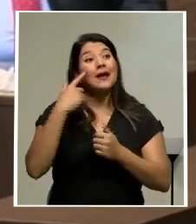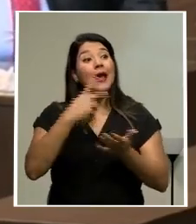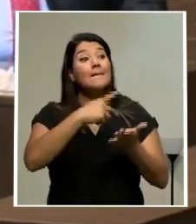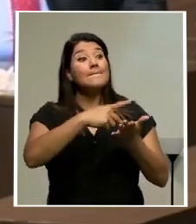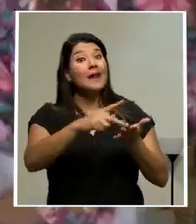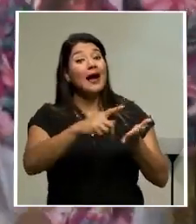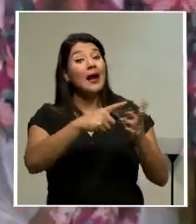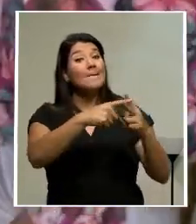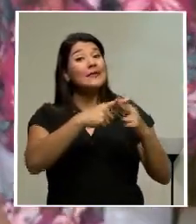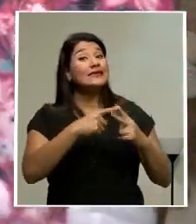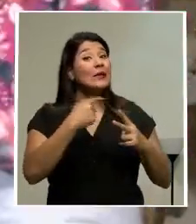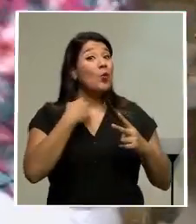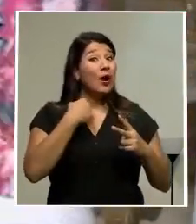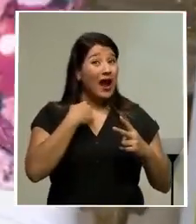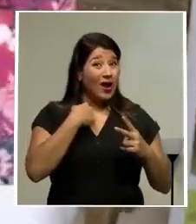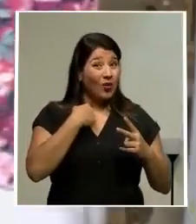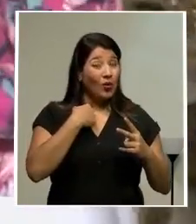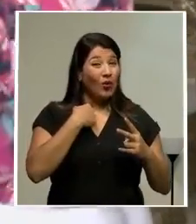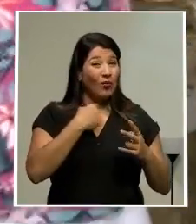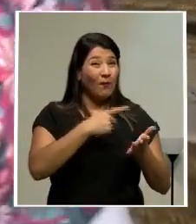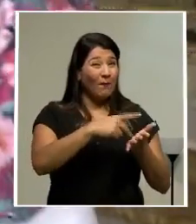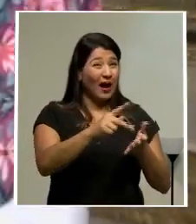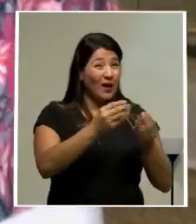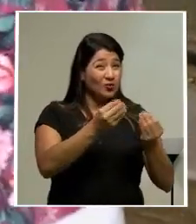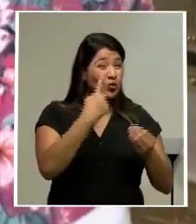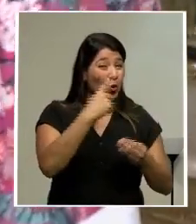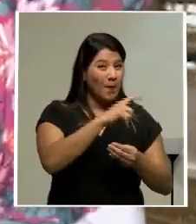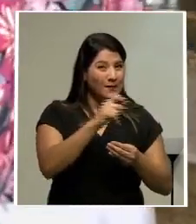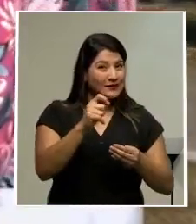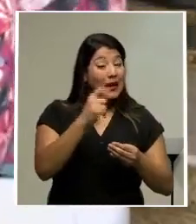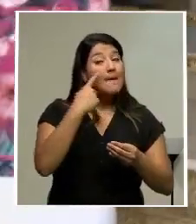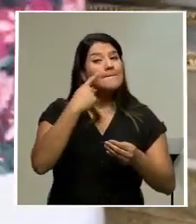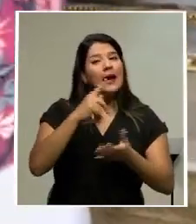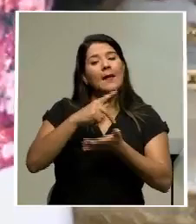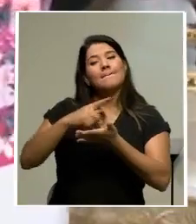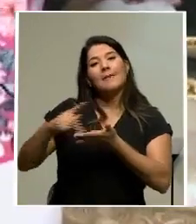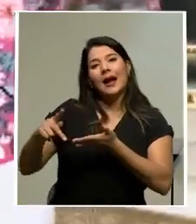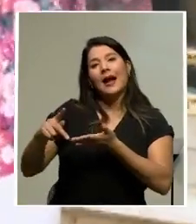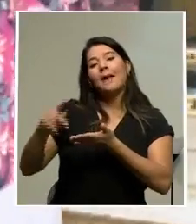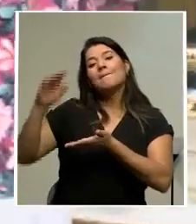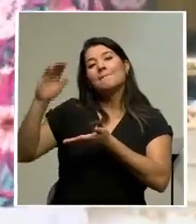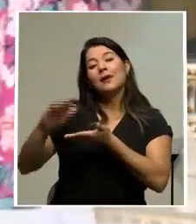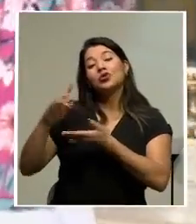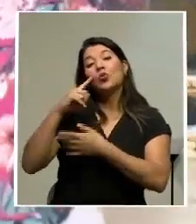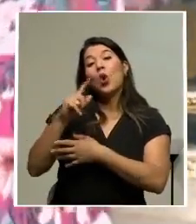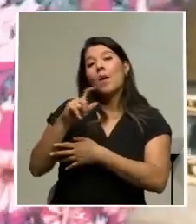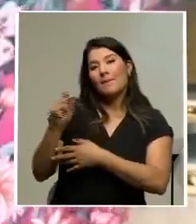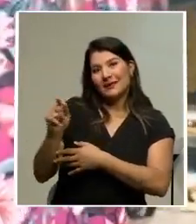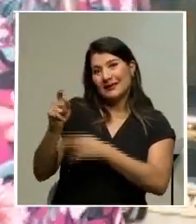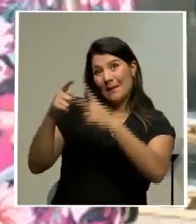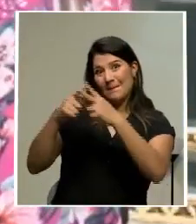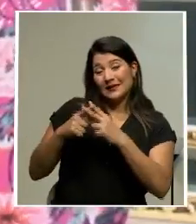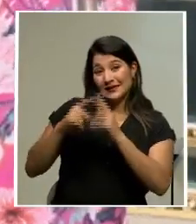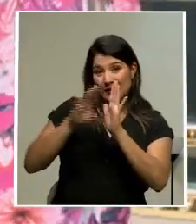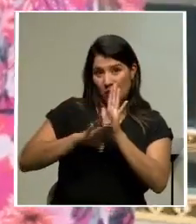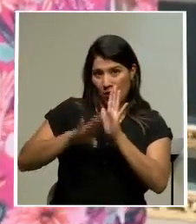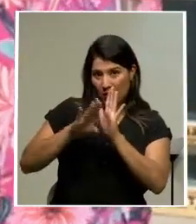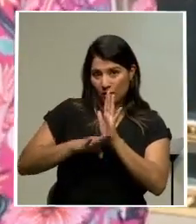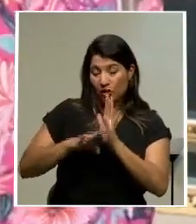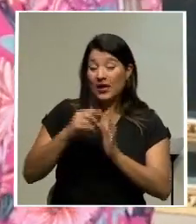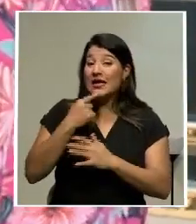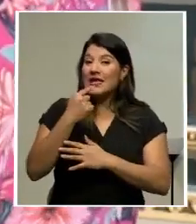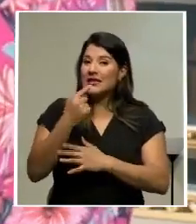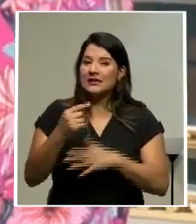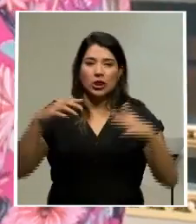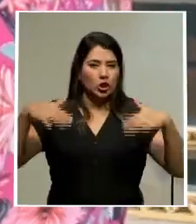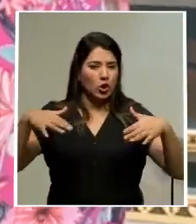deuda barata. Al respecto, Figueres aseguró que aún le resta tiempo para referirse al tema y no confirmó si realizará cambios en el acuerdo